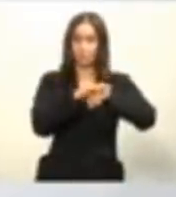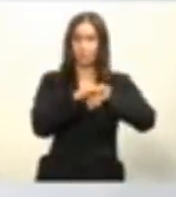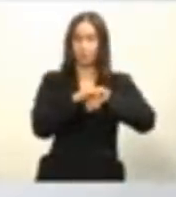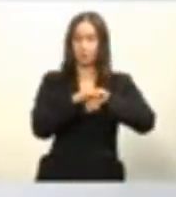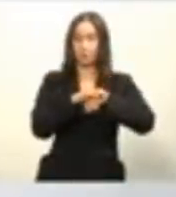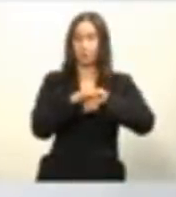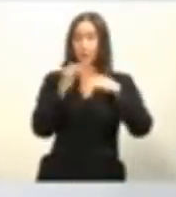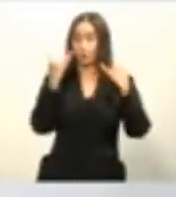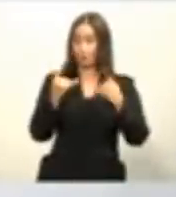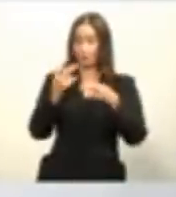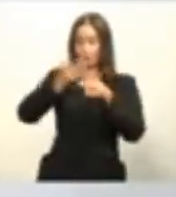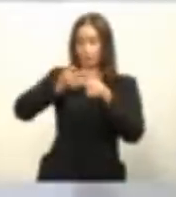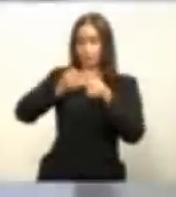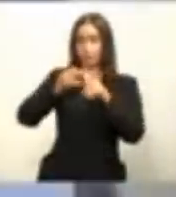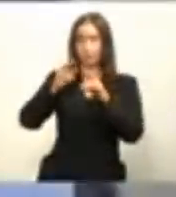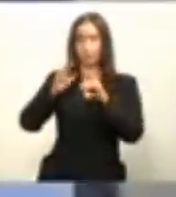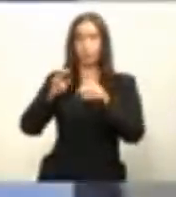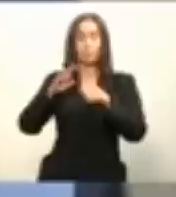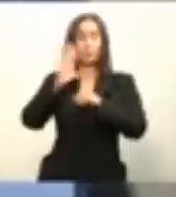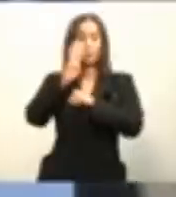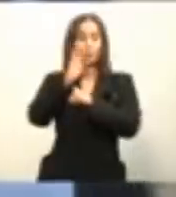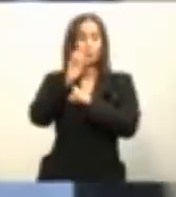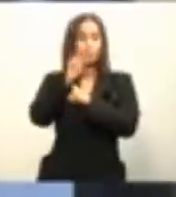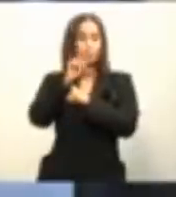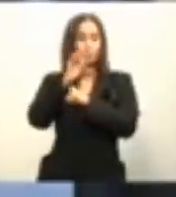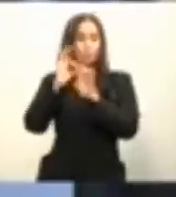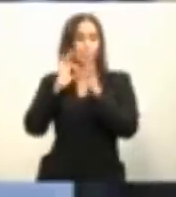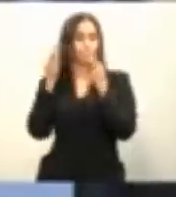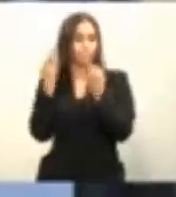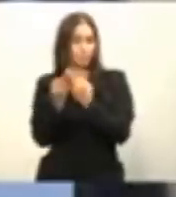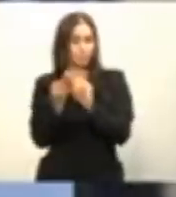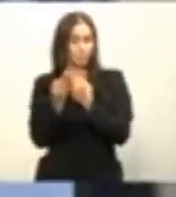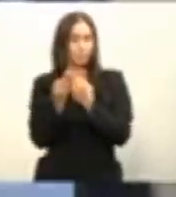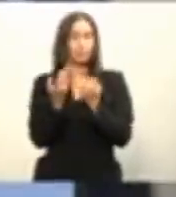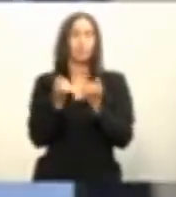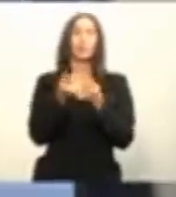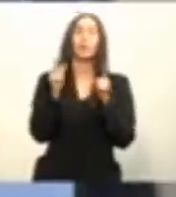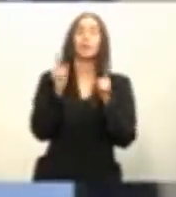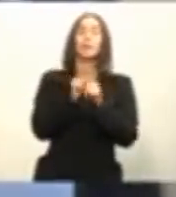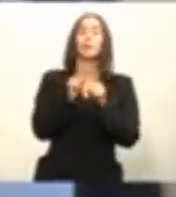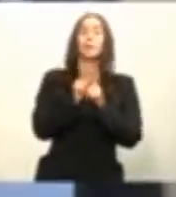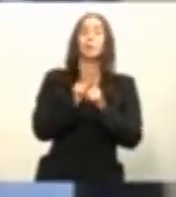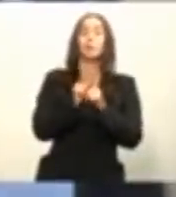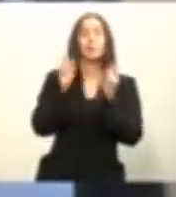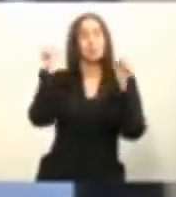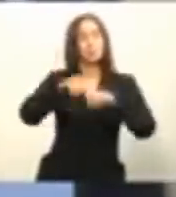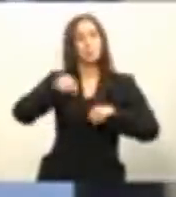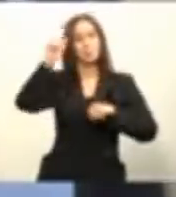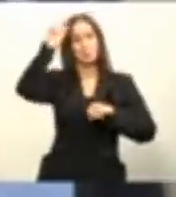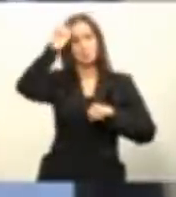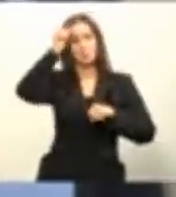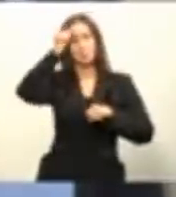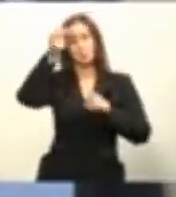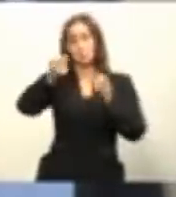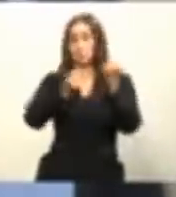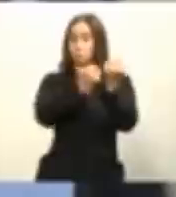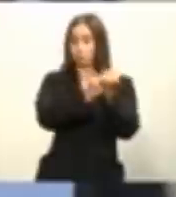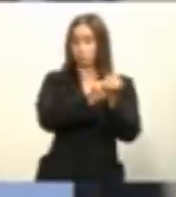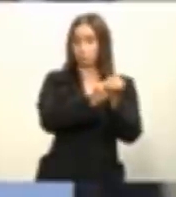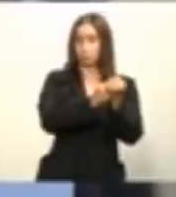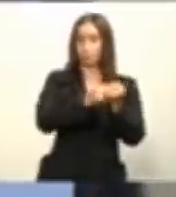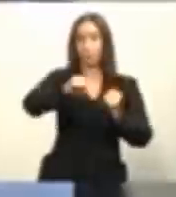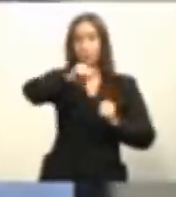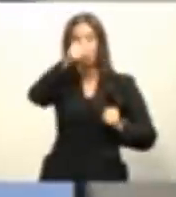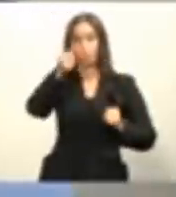bono familiar y un bono sectorial o gremial que pudiera venir de los sectores tanto del estado como de los sectores gremiales y un bono